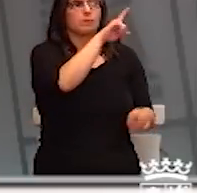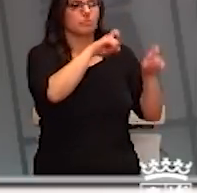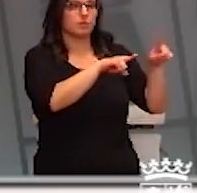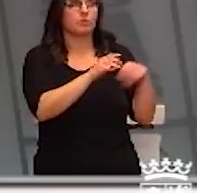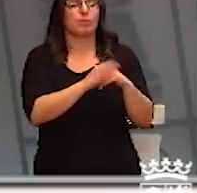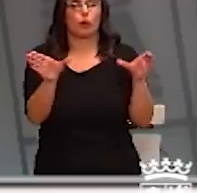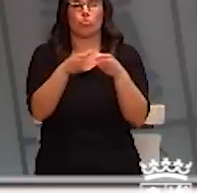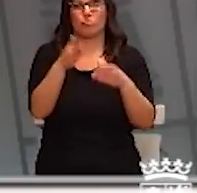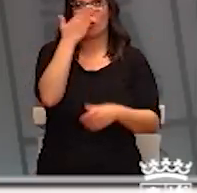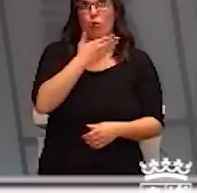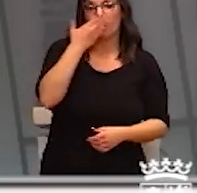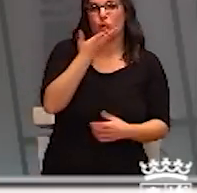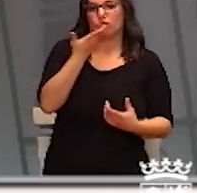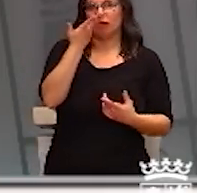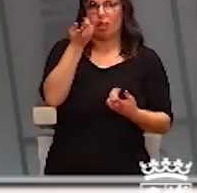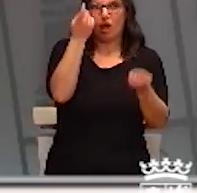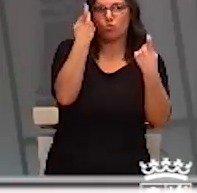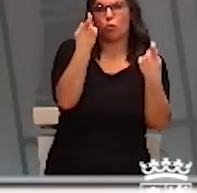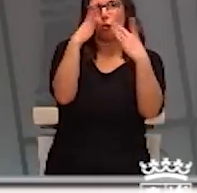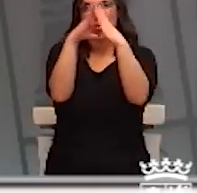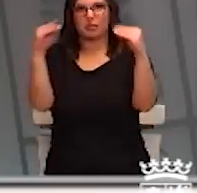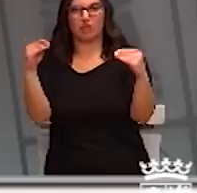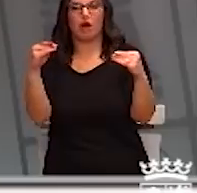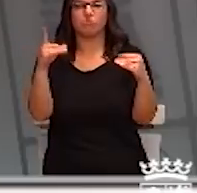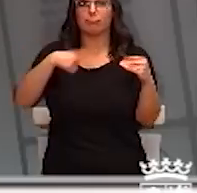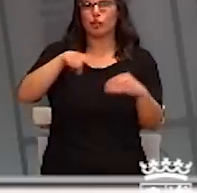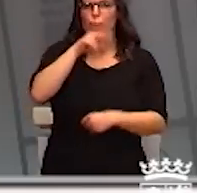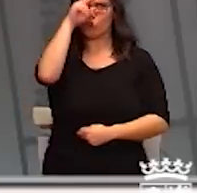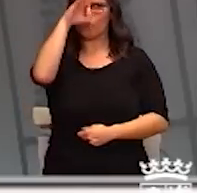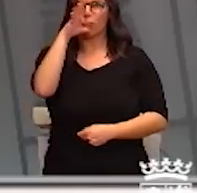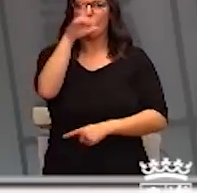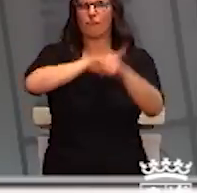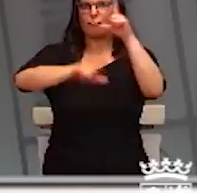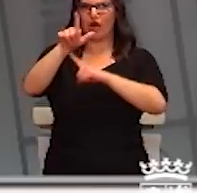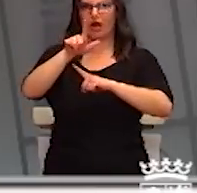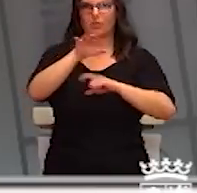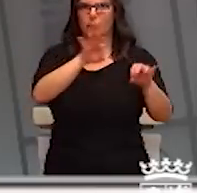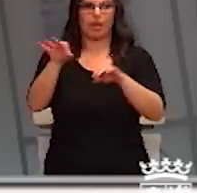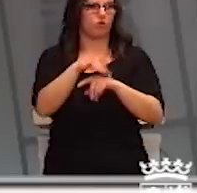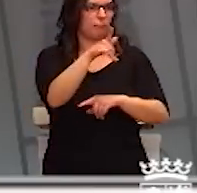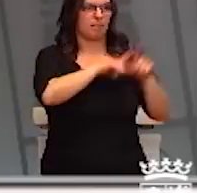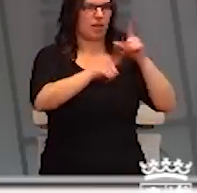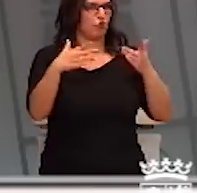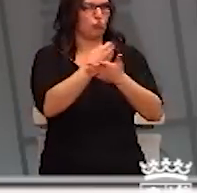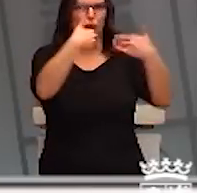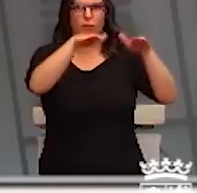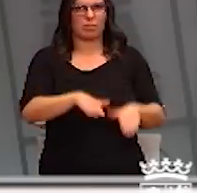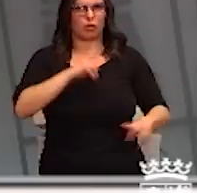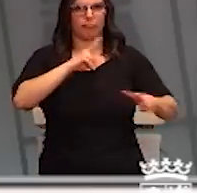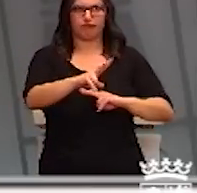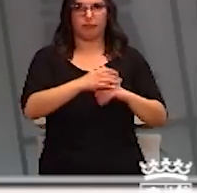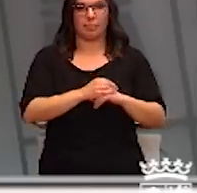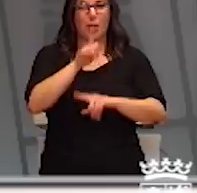escolar y universitario por los viajes que están programados. Se suspendido todos los viajes. Todos los viajes